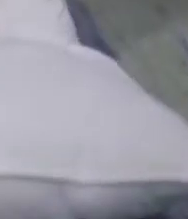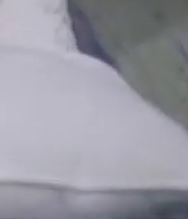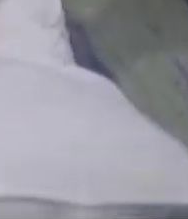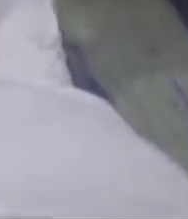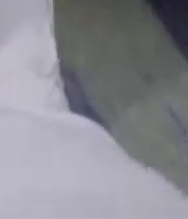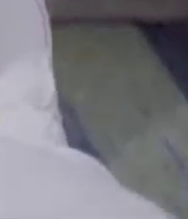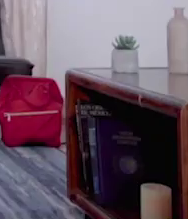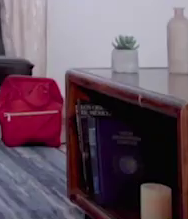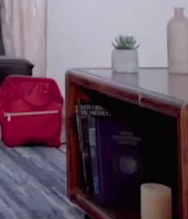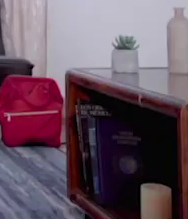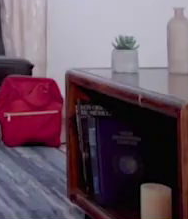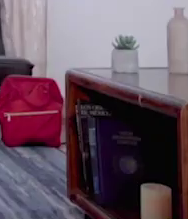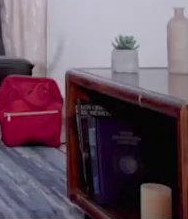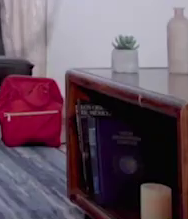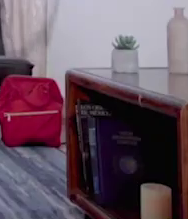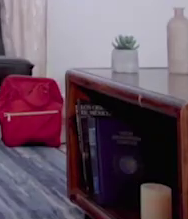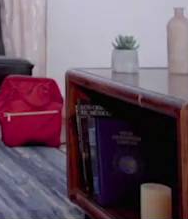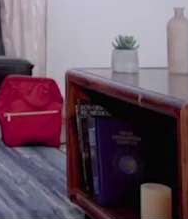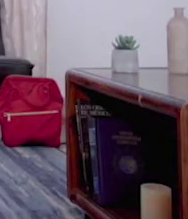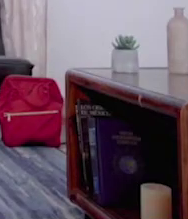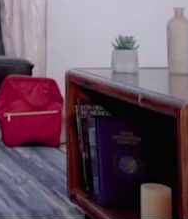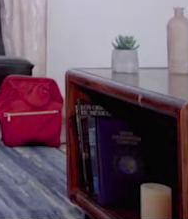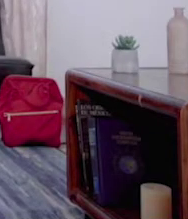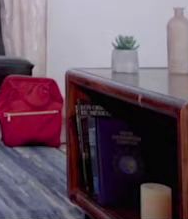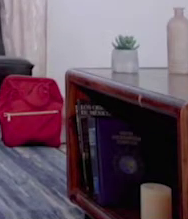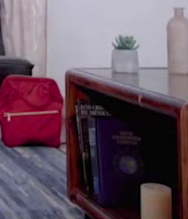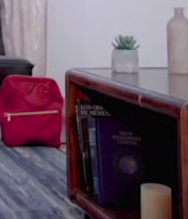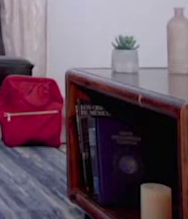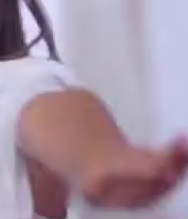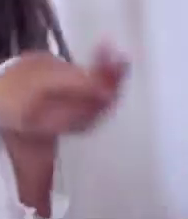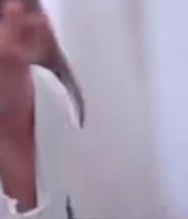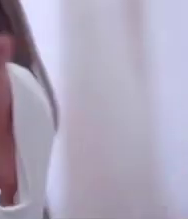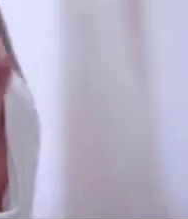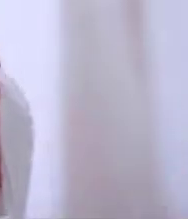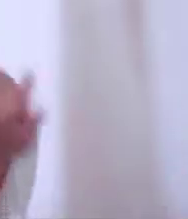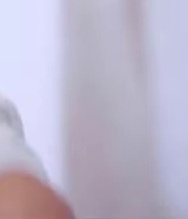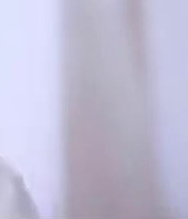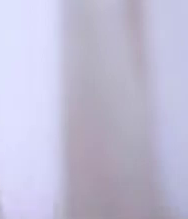sentadillas!